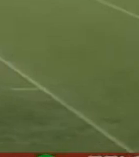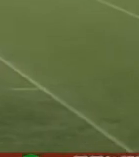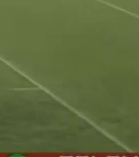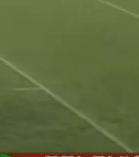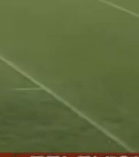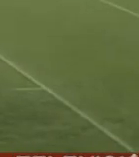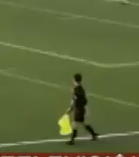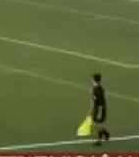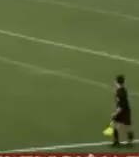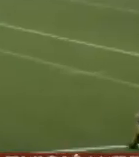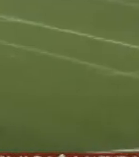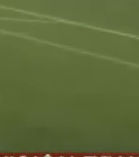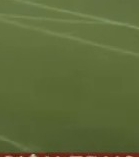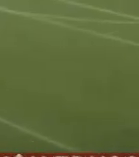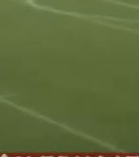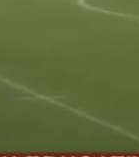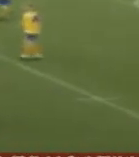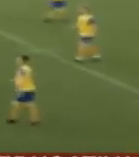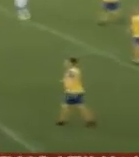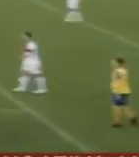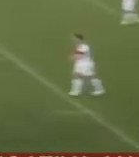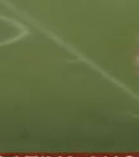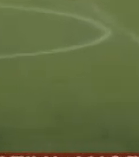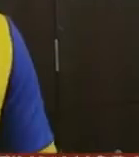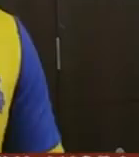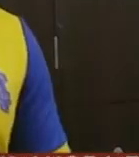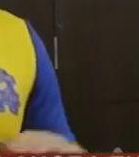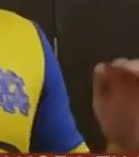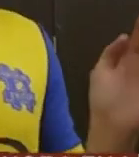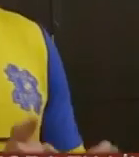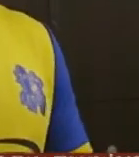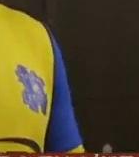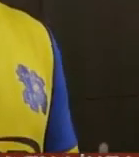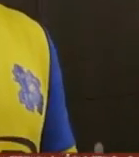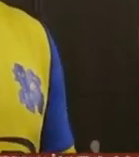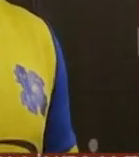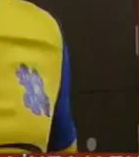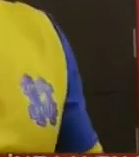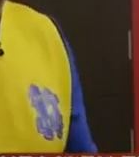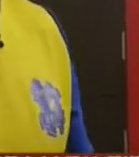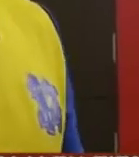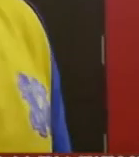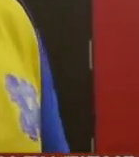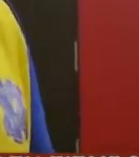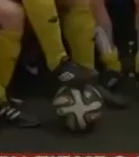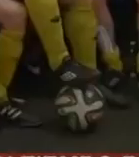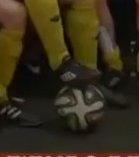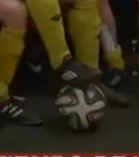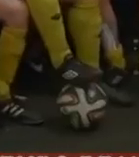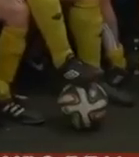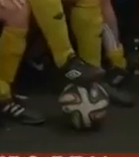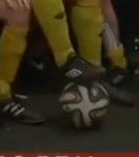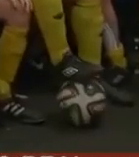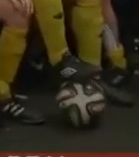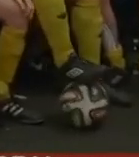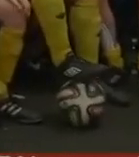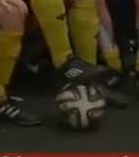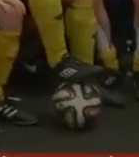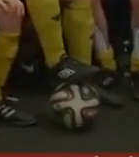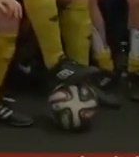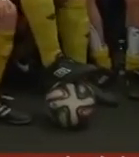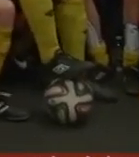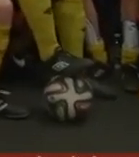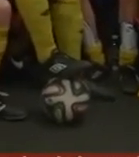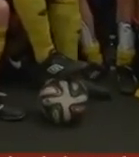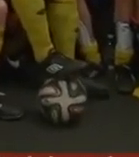que la gente pudiera disfrutar él creó Hashtag United un equipo de fútbol que es formado por amigos y que como si